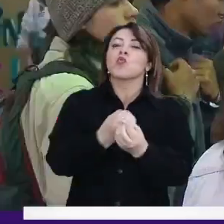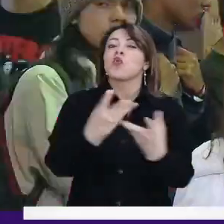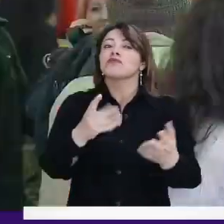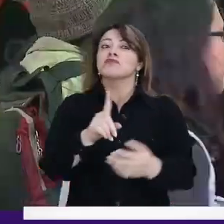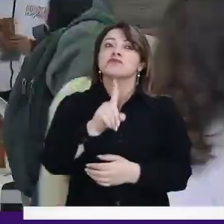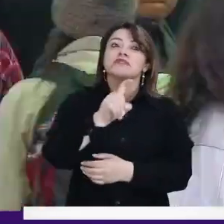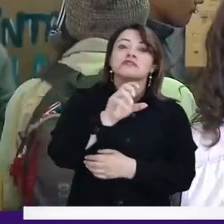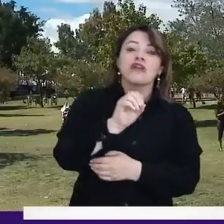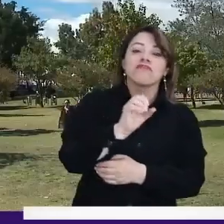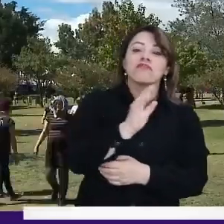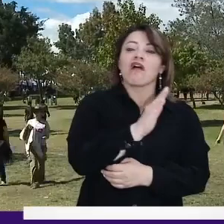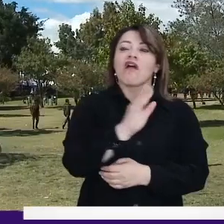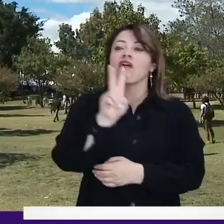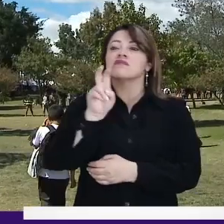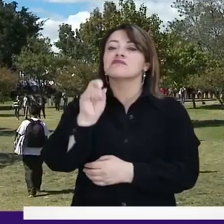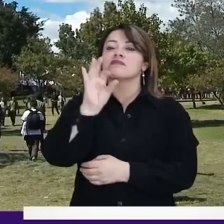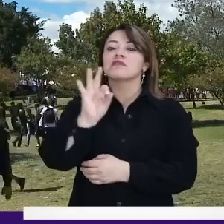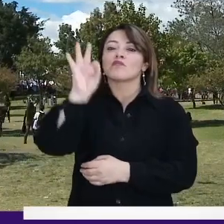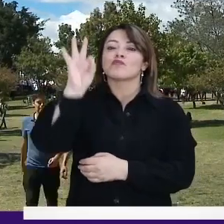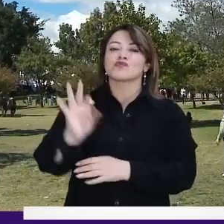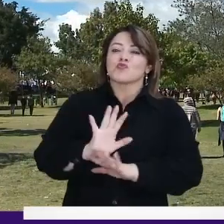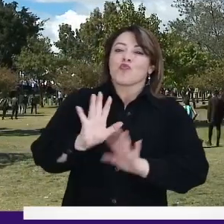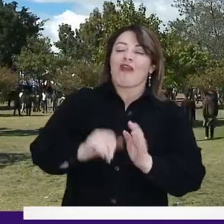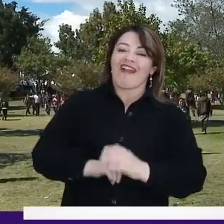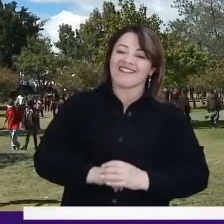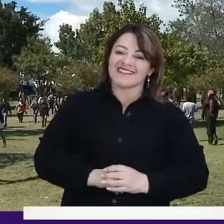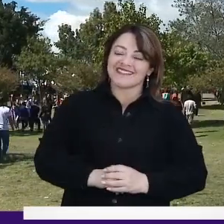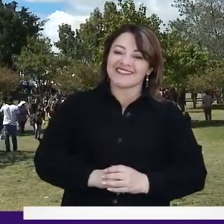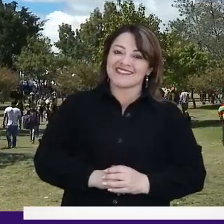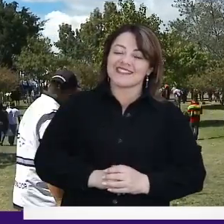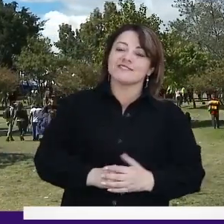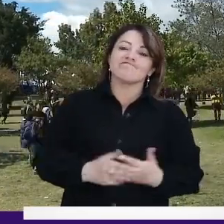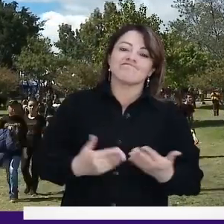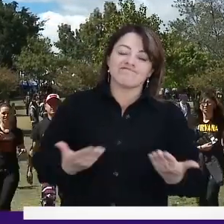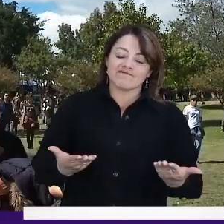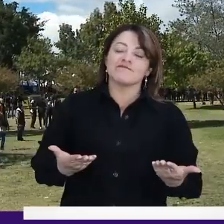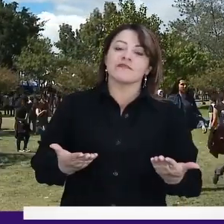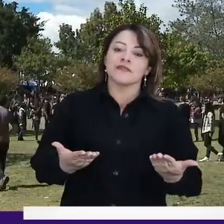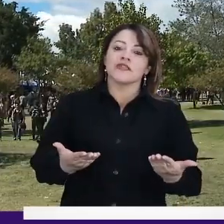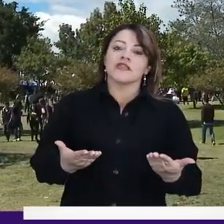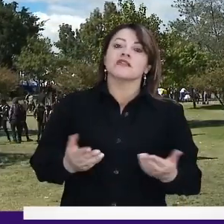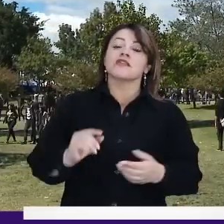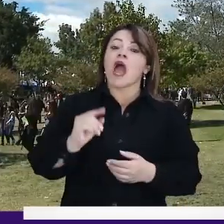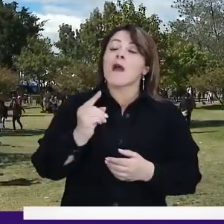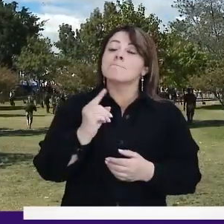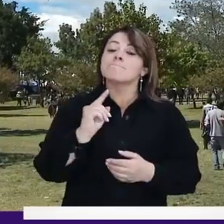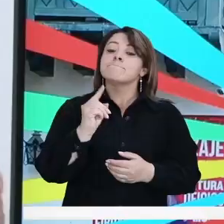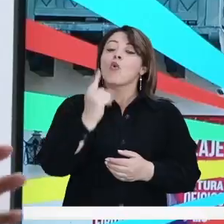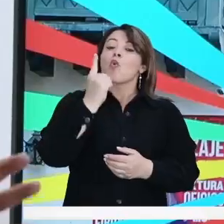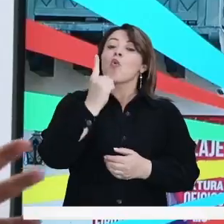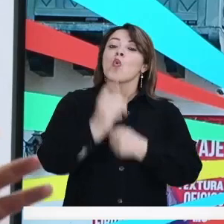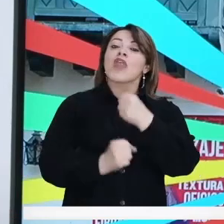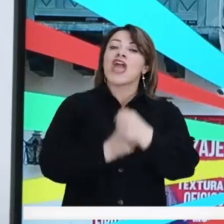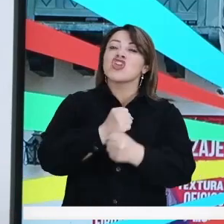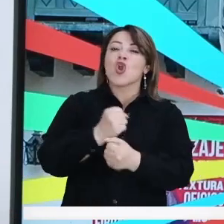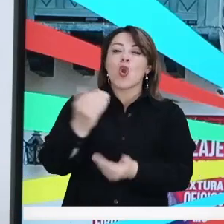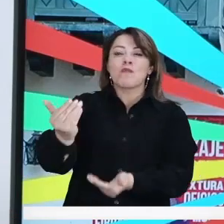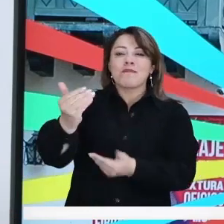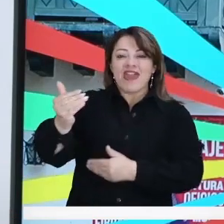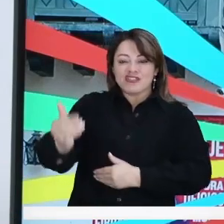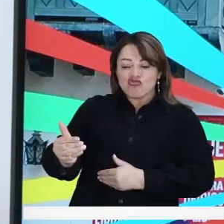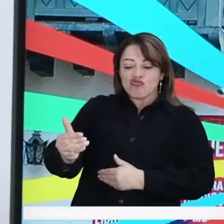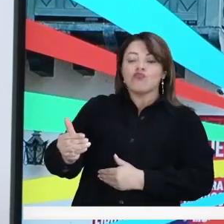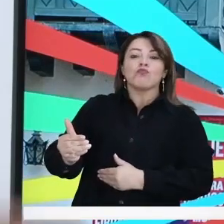entre el 60 y el 70% hasta el primer año de edad